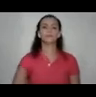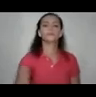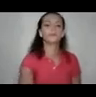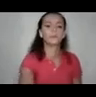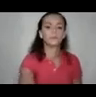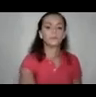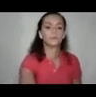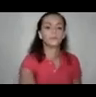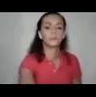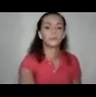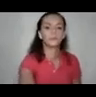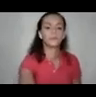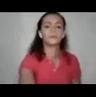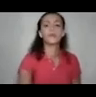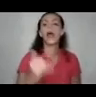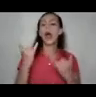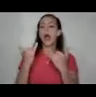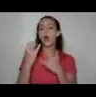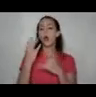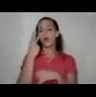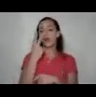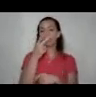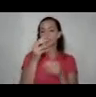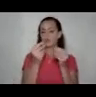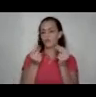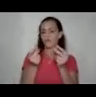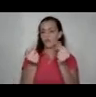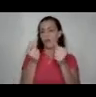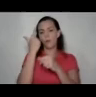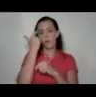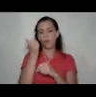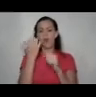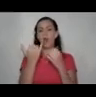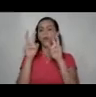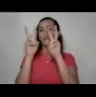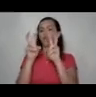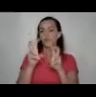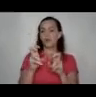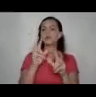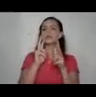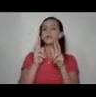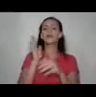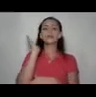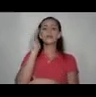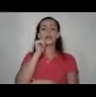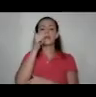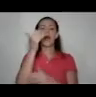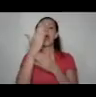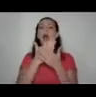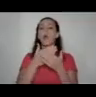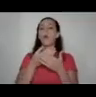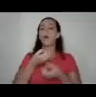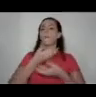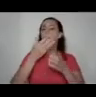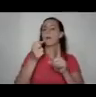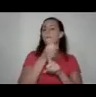Vamos a ver esto un poquito más rápido porque lo vamos a revisar en la charla de mañana, algunas manifestaciones de la